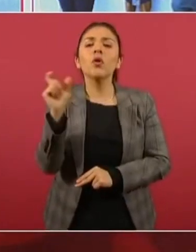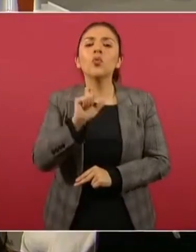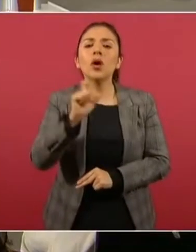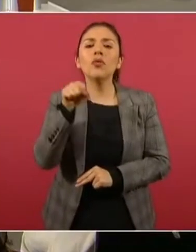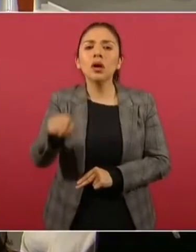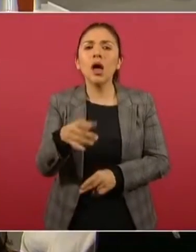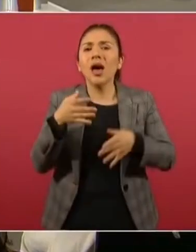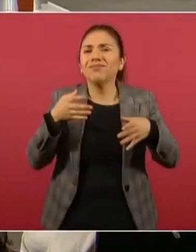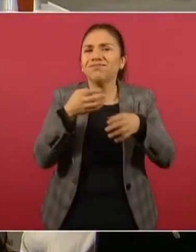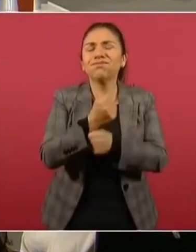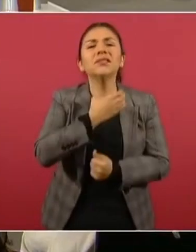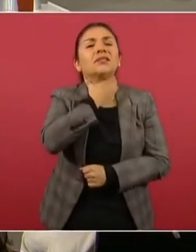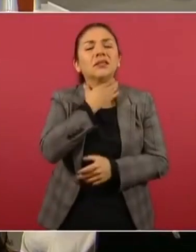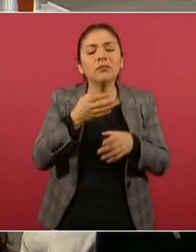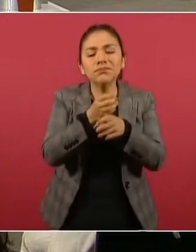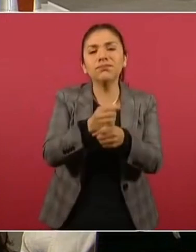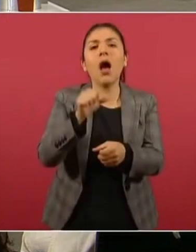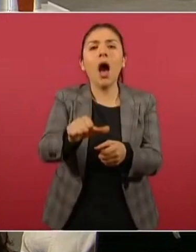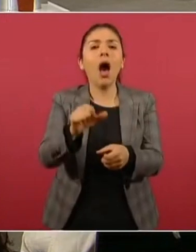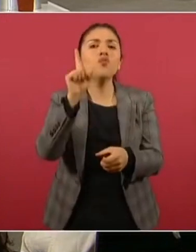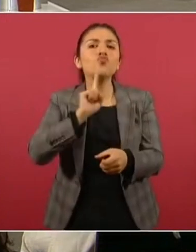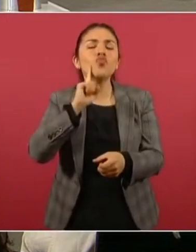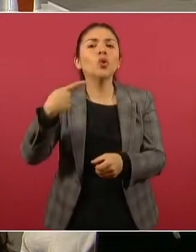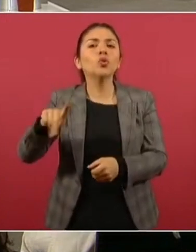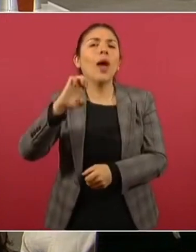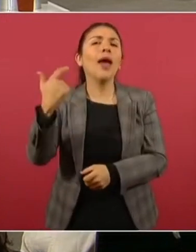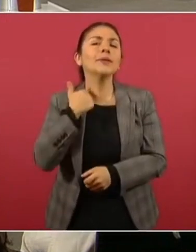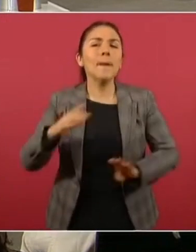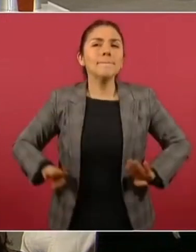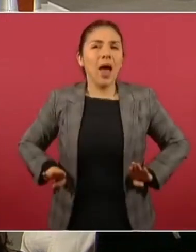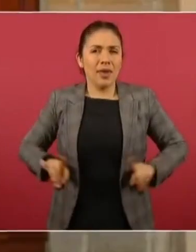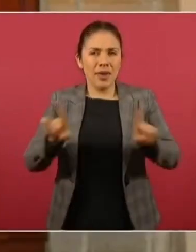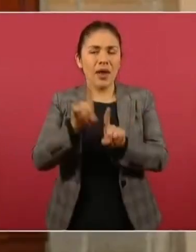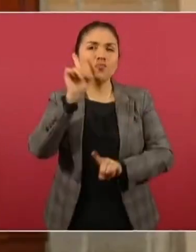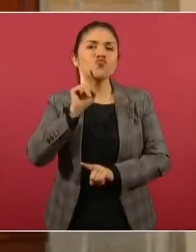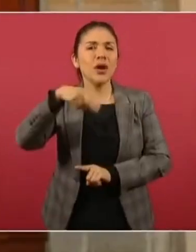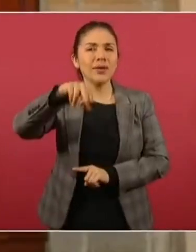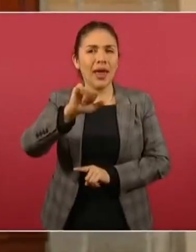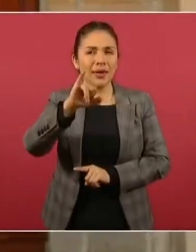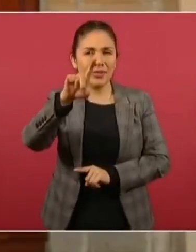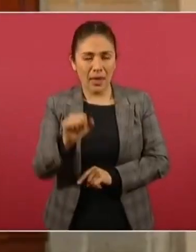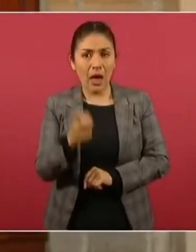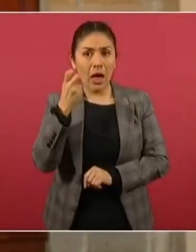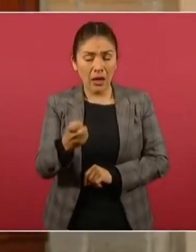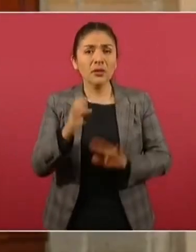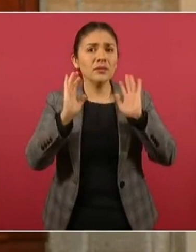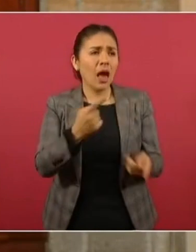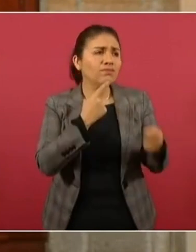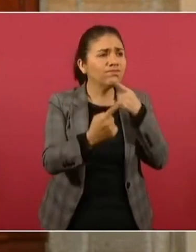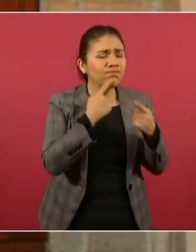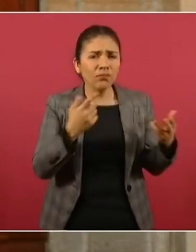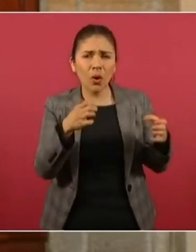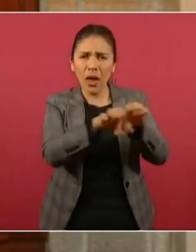estrangulado y privado de la vida a su pareja Naida N. Esto fue una acción operativa